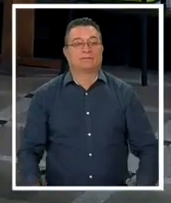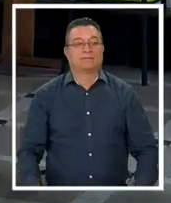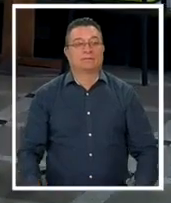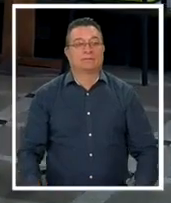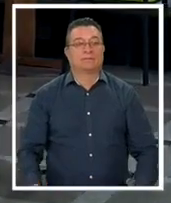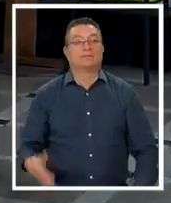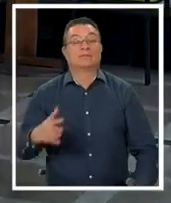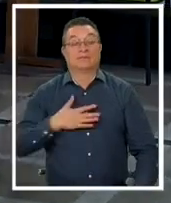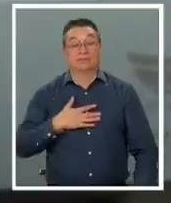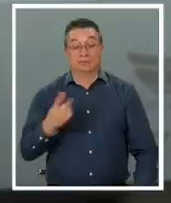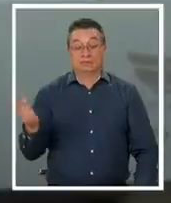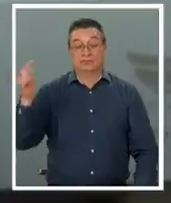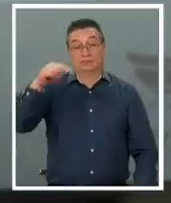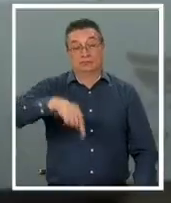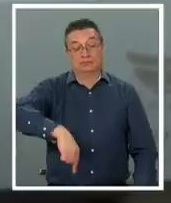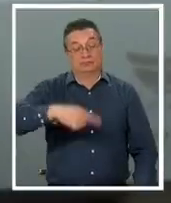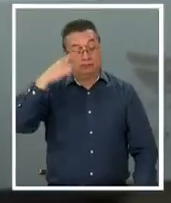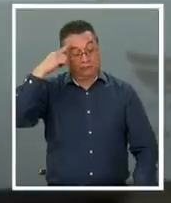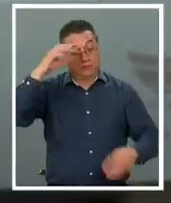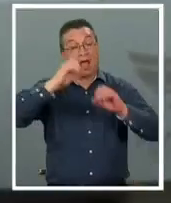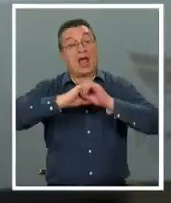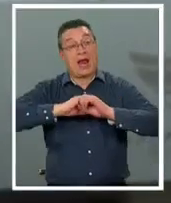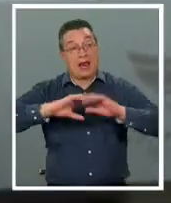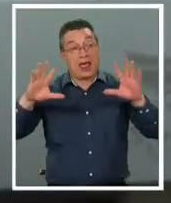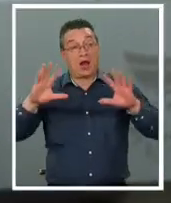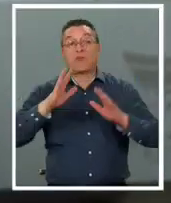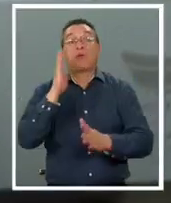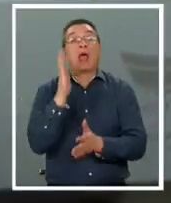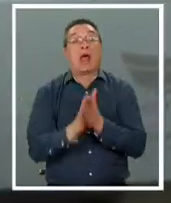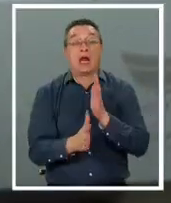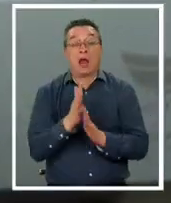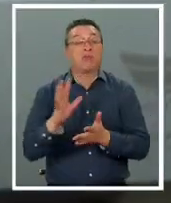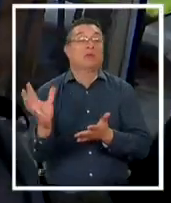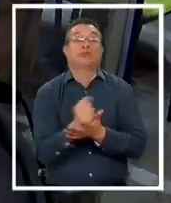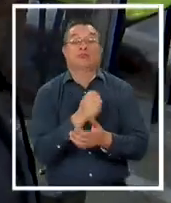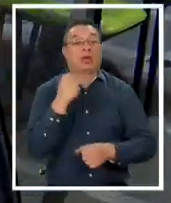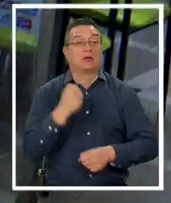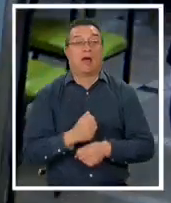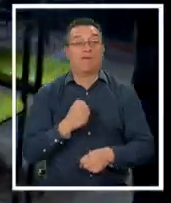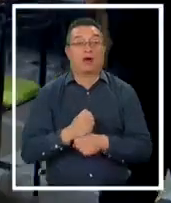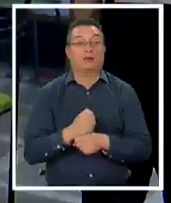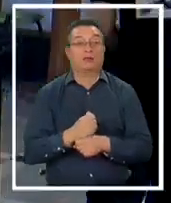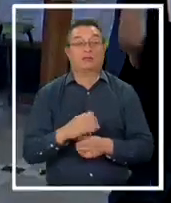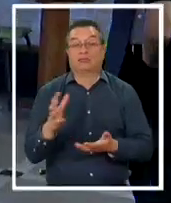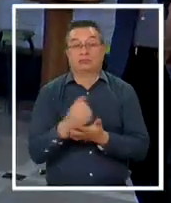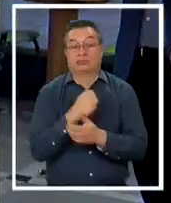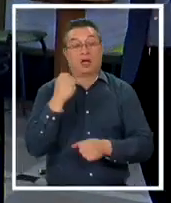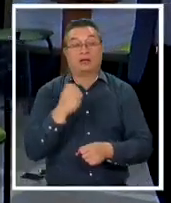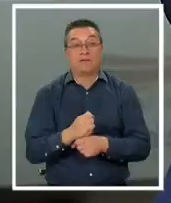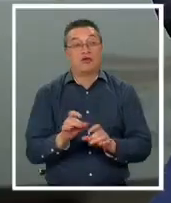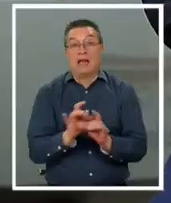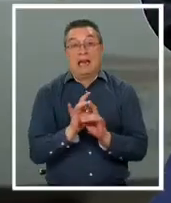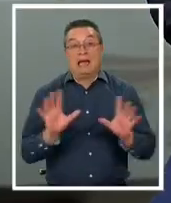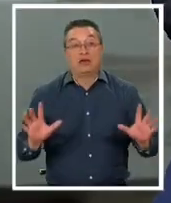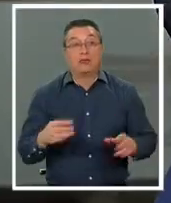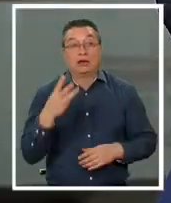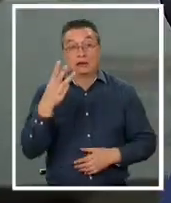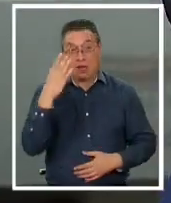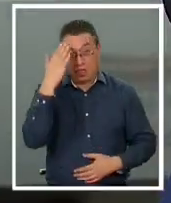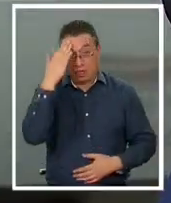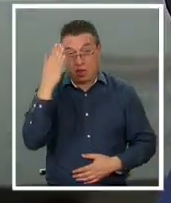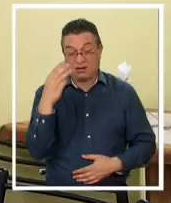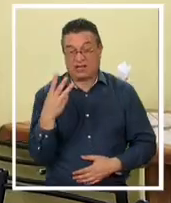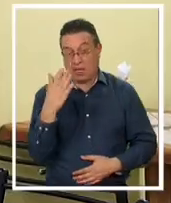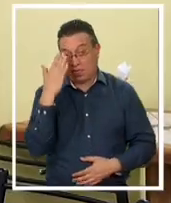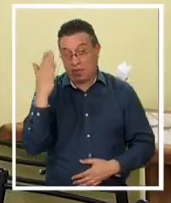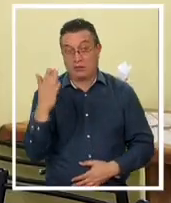Yo llegué aquí con una meta muy clara y fue súper rápido que conseguí trabajo. Eso, conseguí trabajo, listo. ¿En tres días? En